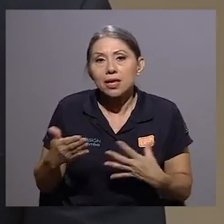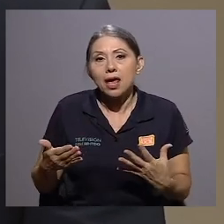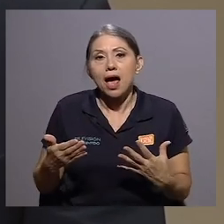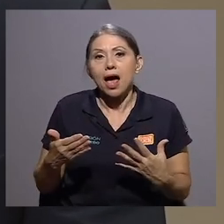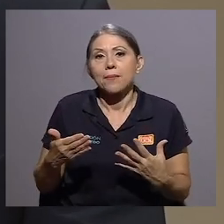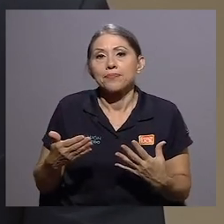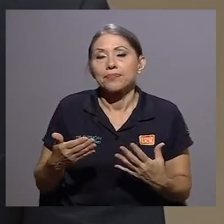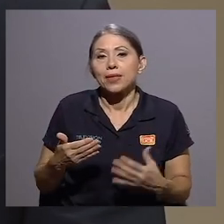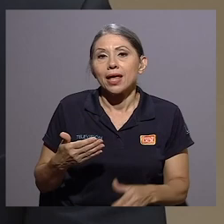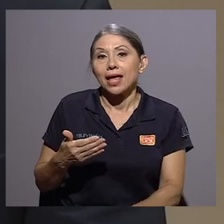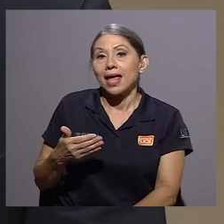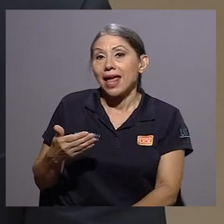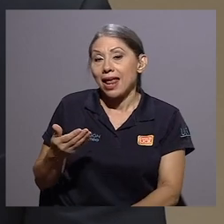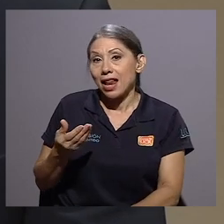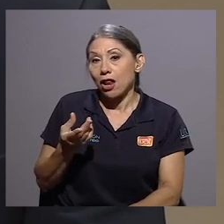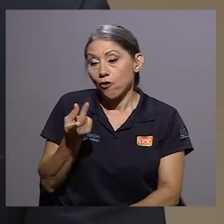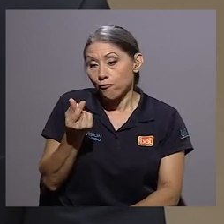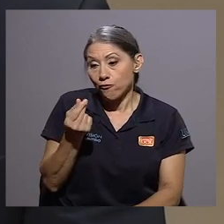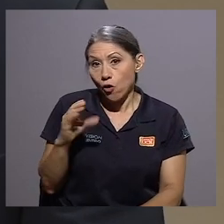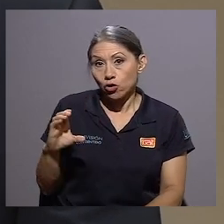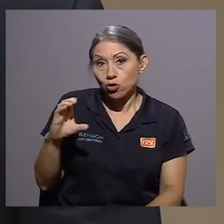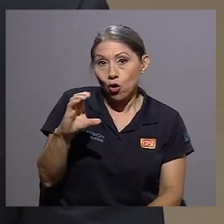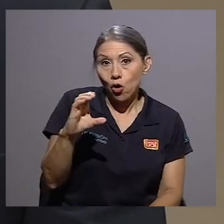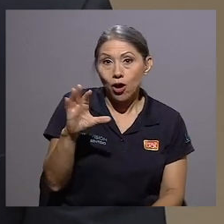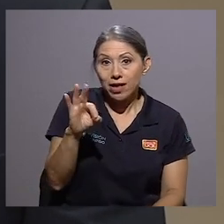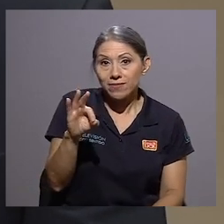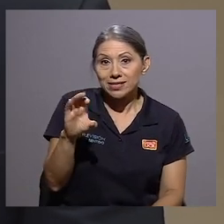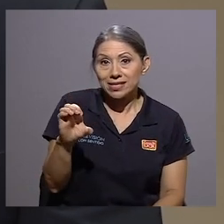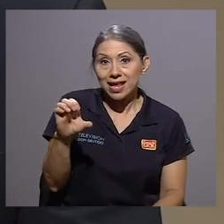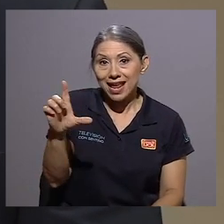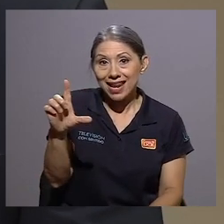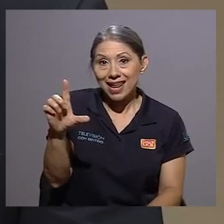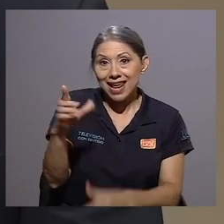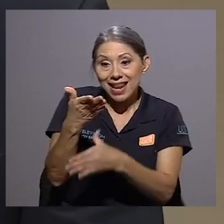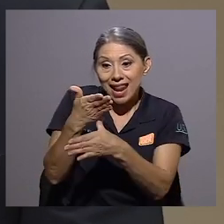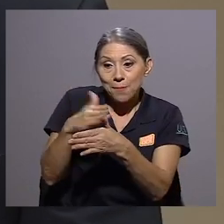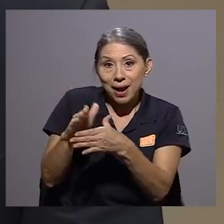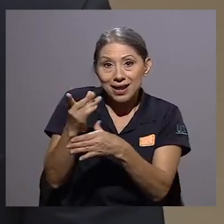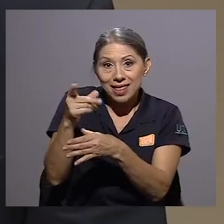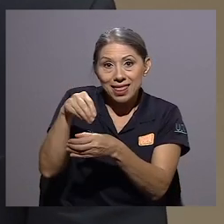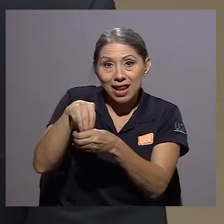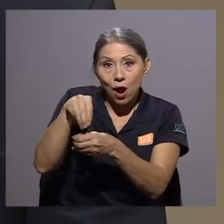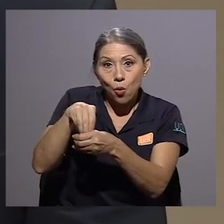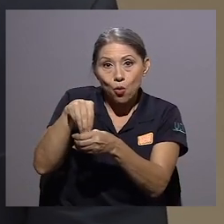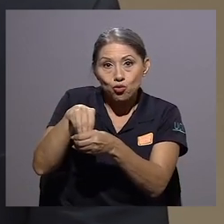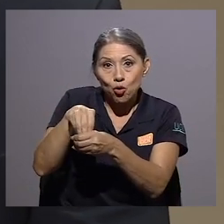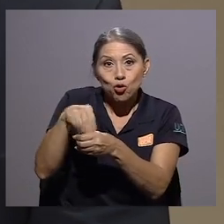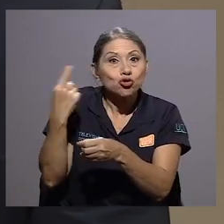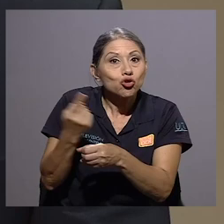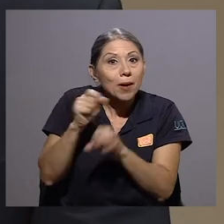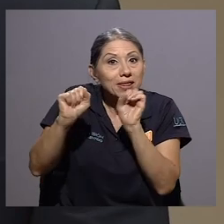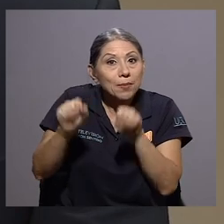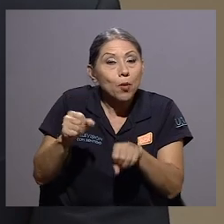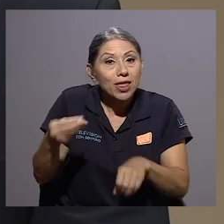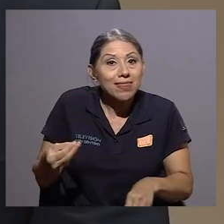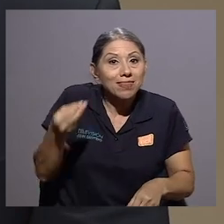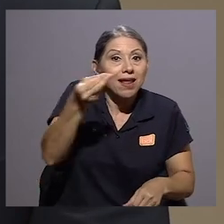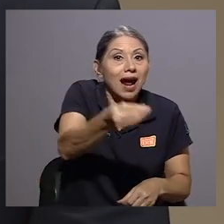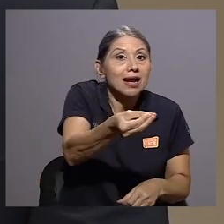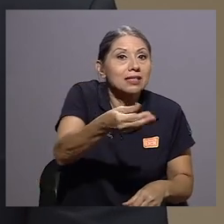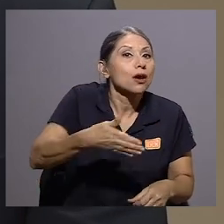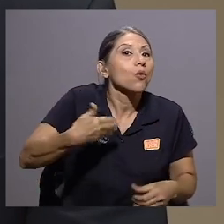entregar el Fondo de Capitalización Laboral en la parte del ahorro laboral, cuando había un despido